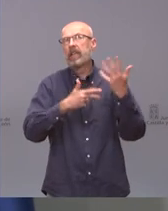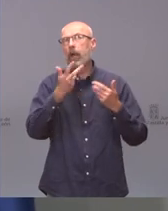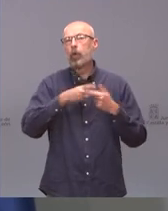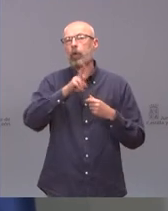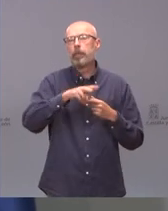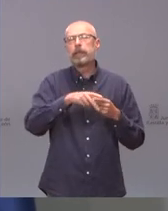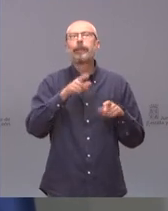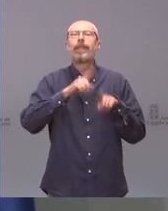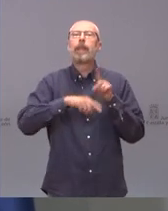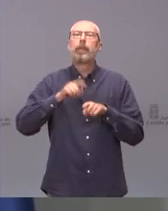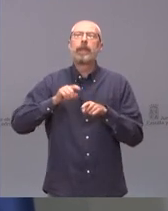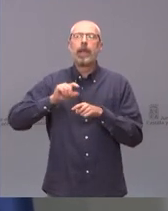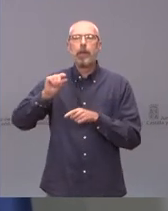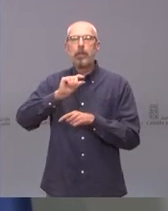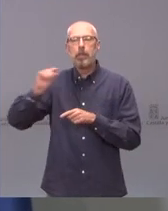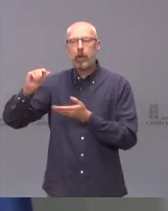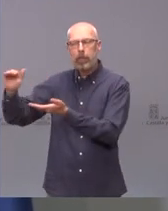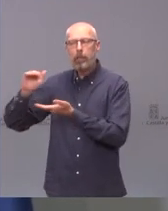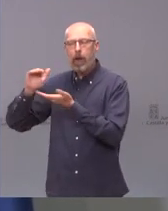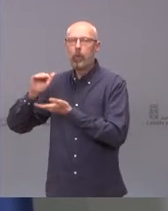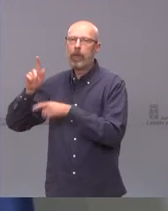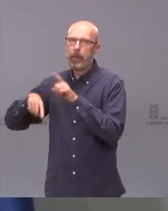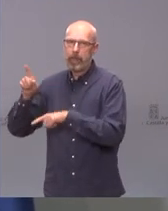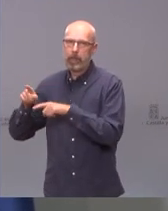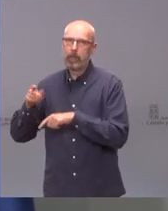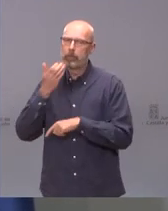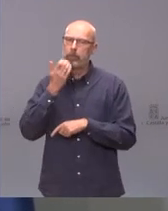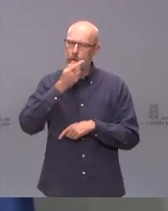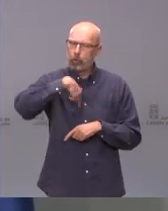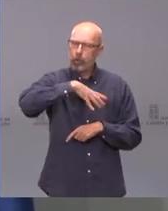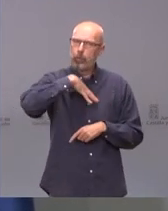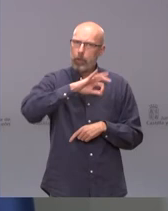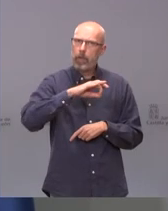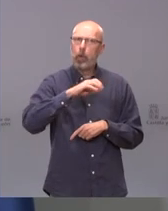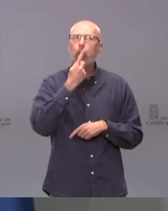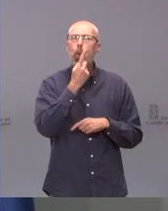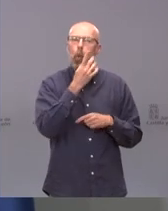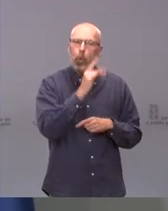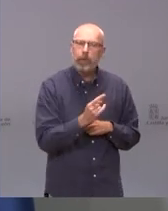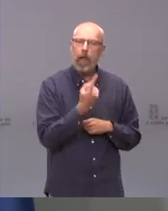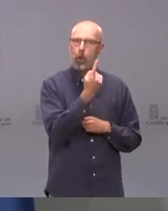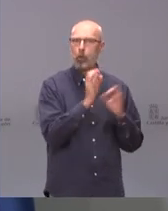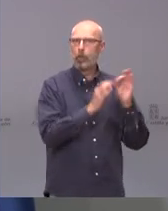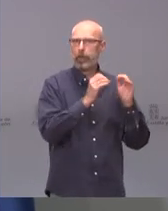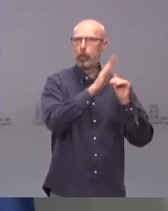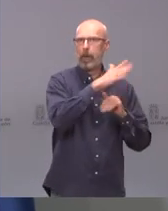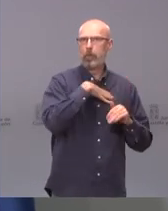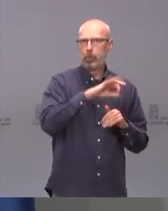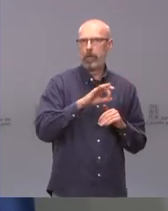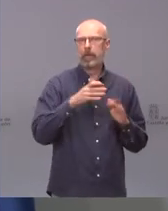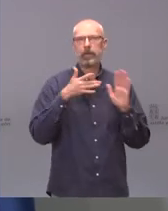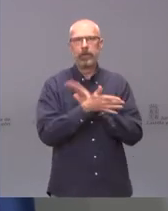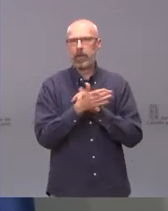sí que nosotros hemos demostrado es que somos capaces de vacunar a más del 1% de la población cada día, porque hemos superado los 26.000, 27.000